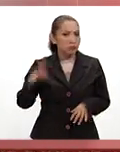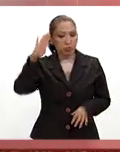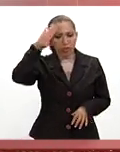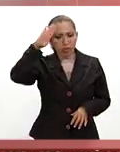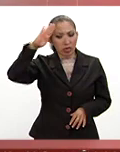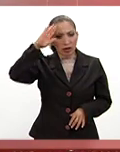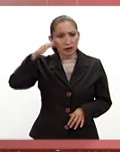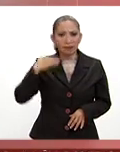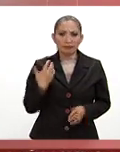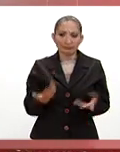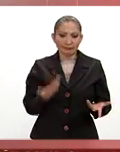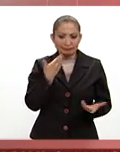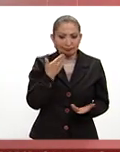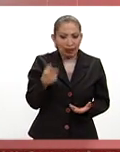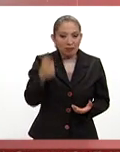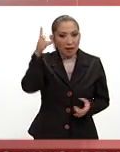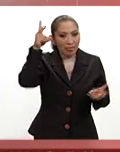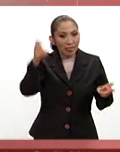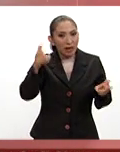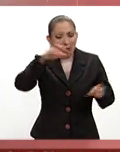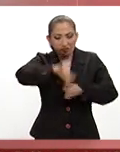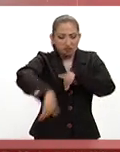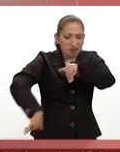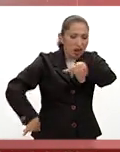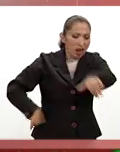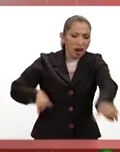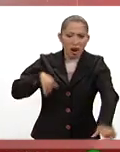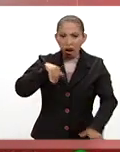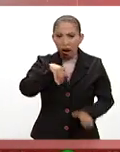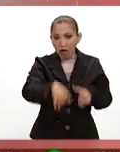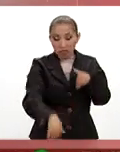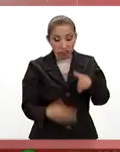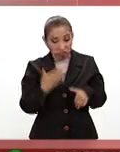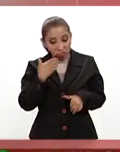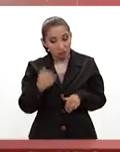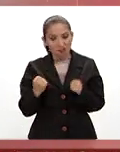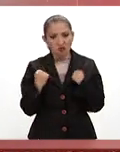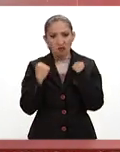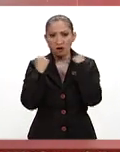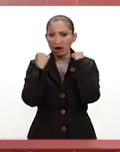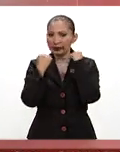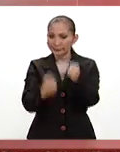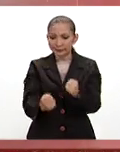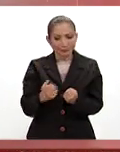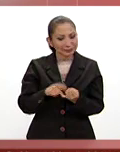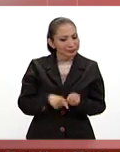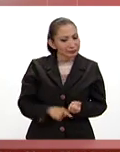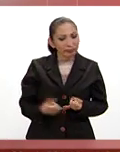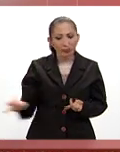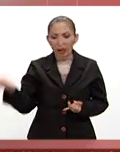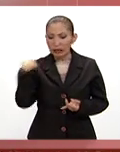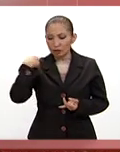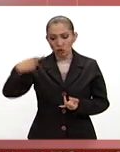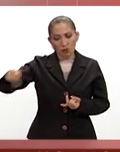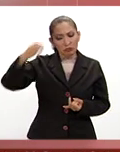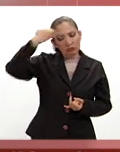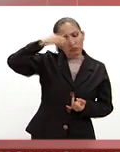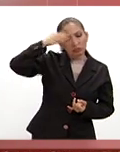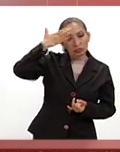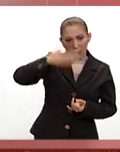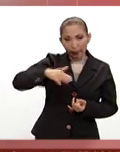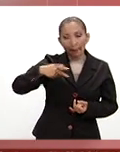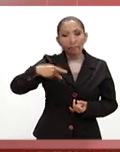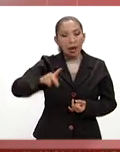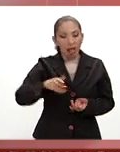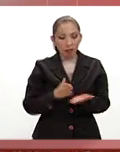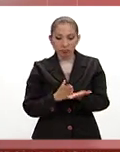capacidad extraordinaria, ¿no? Para el tema de la notación, es un atleta con mucha fortaleza, con muy buena técnica, pero bueno,